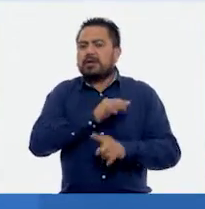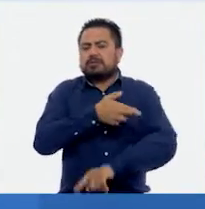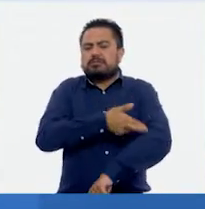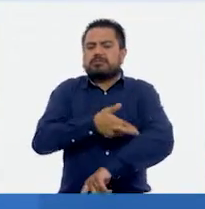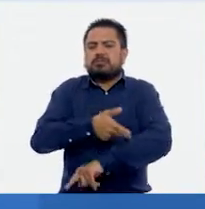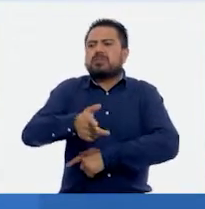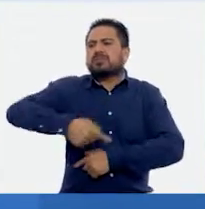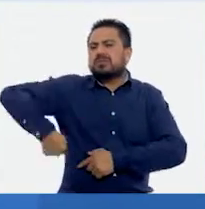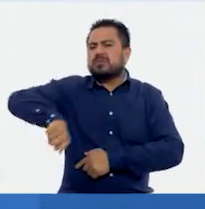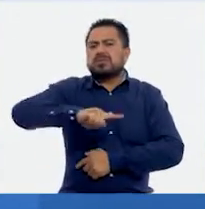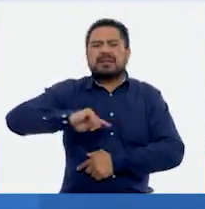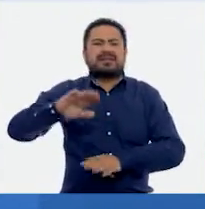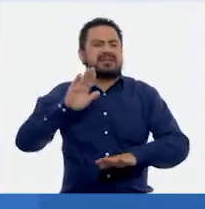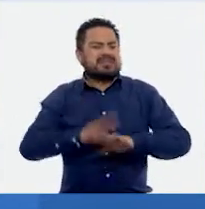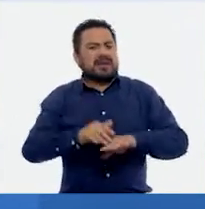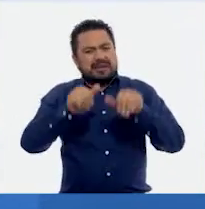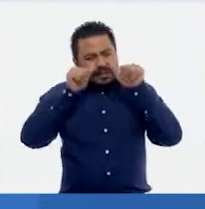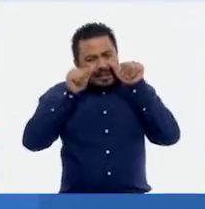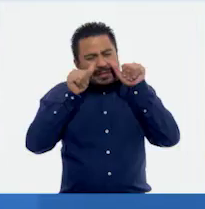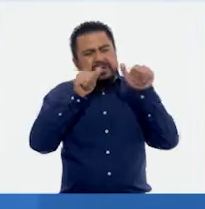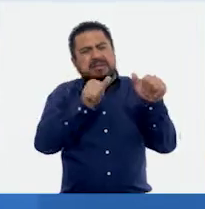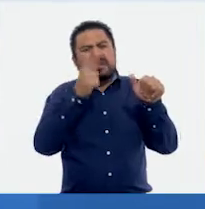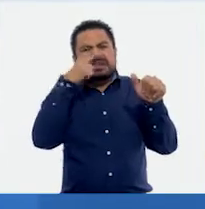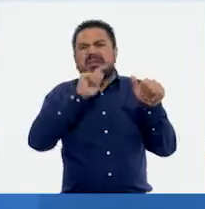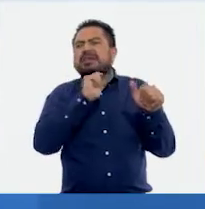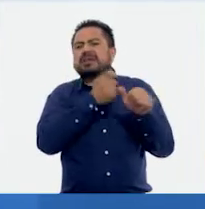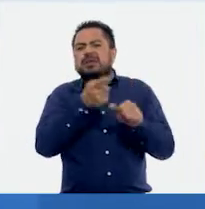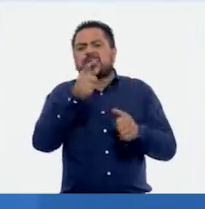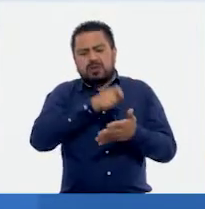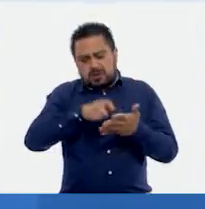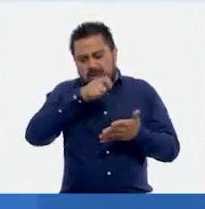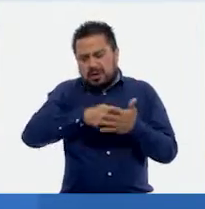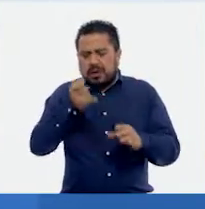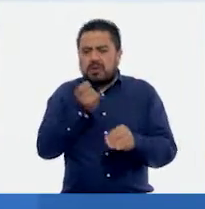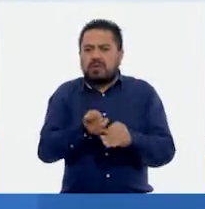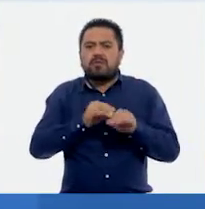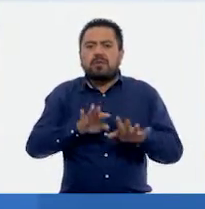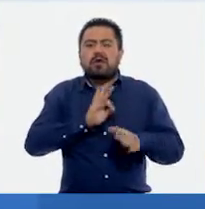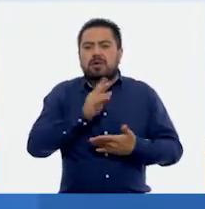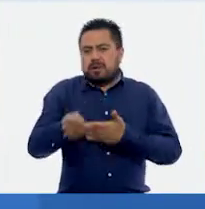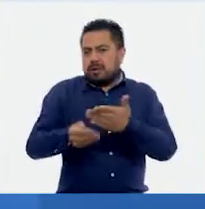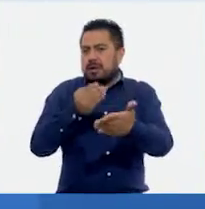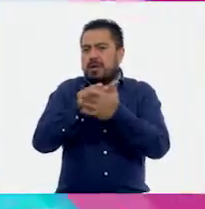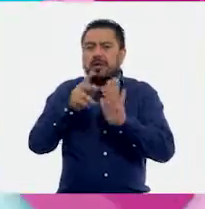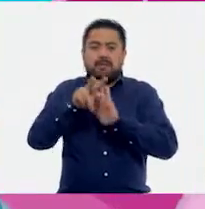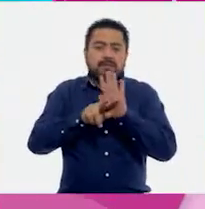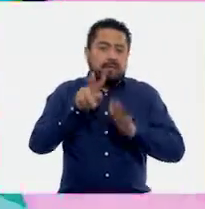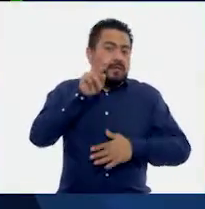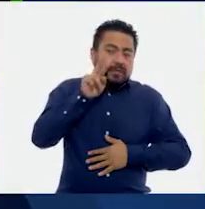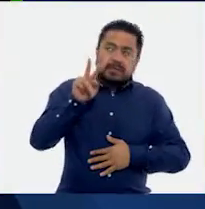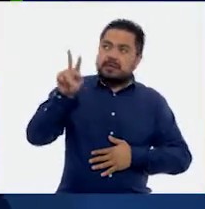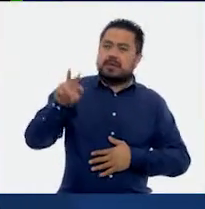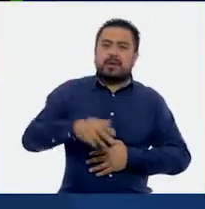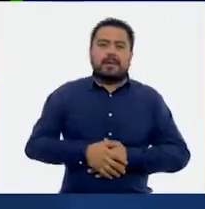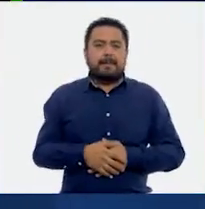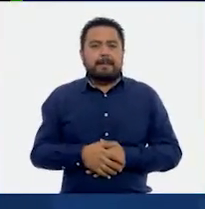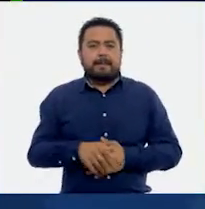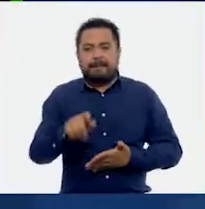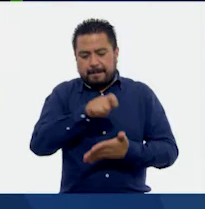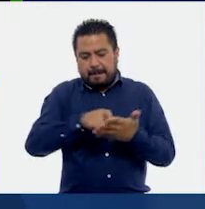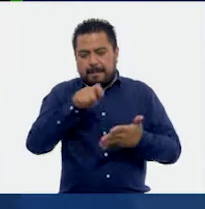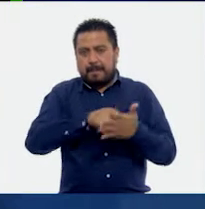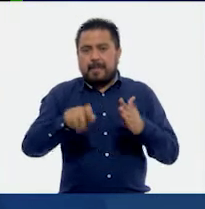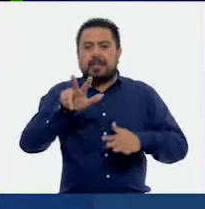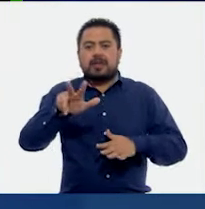ahora que pongan muchísima atención para que tomen nota de la información que les va a dar el siguiente video. Escribe